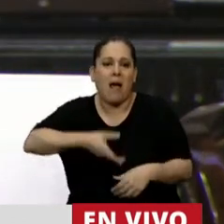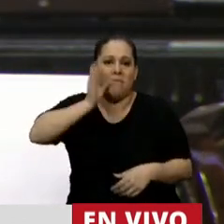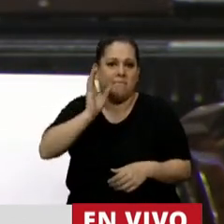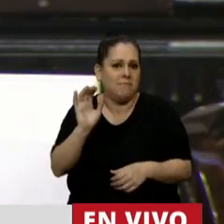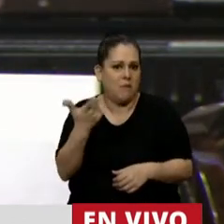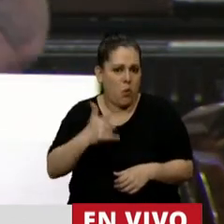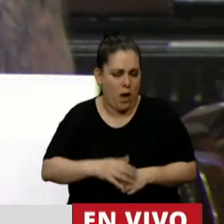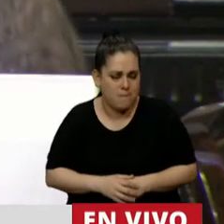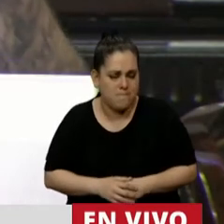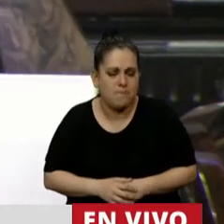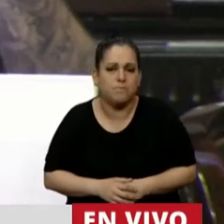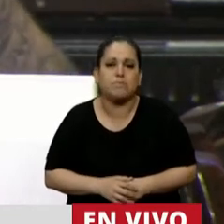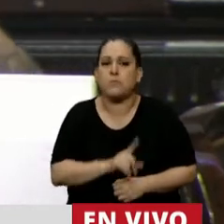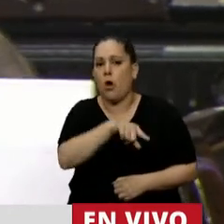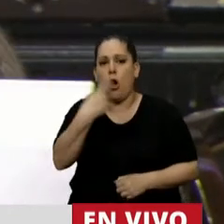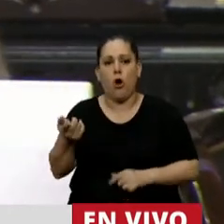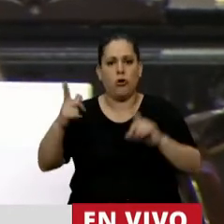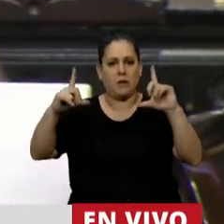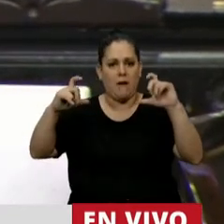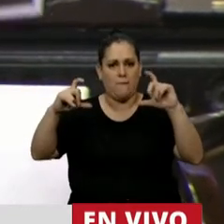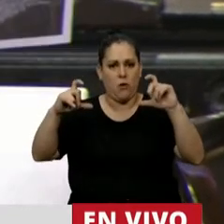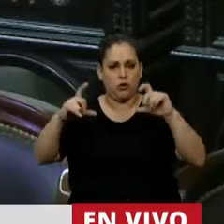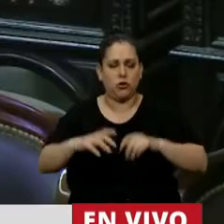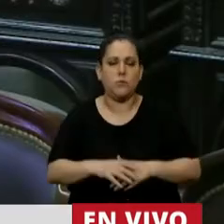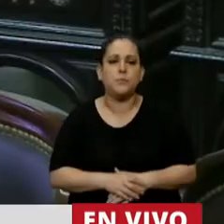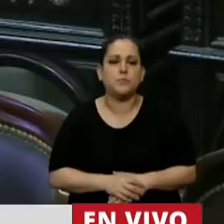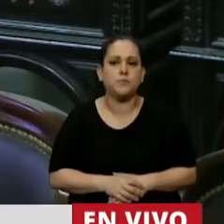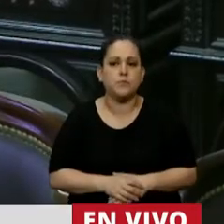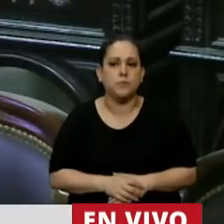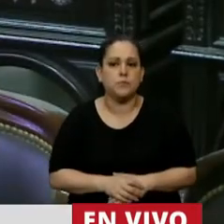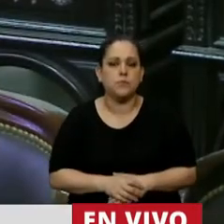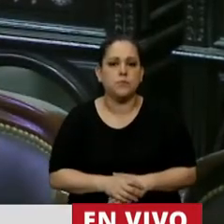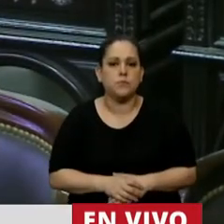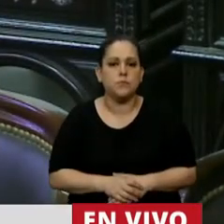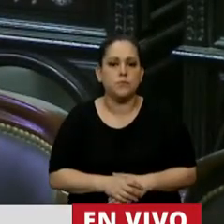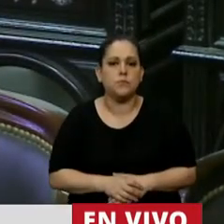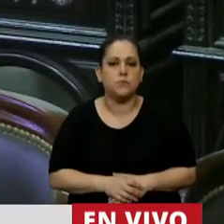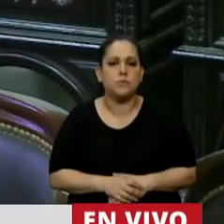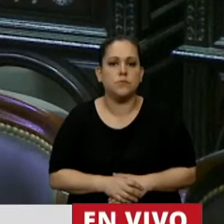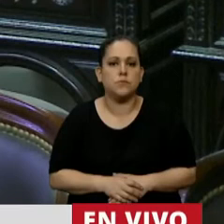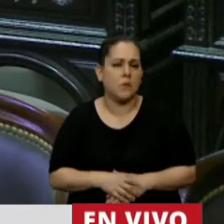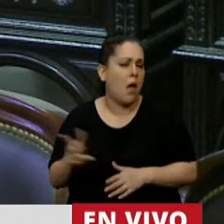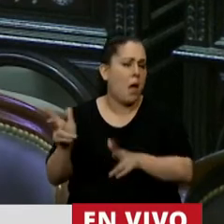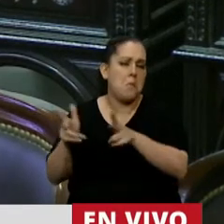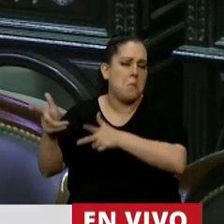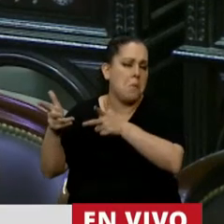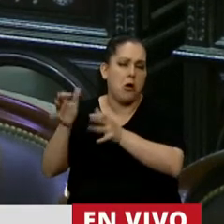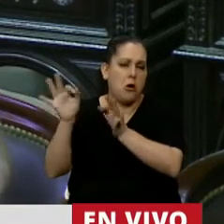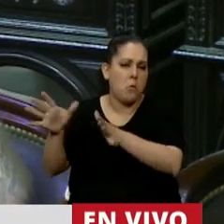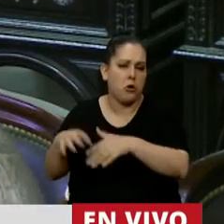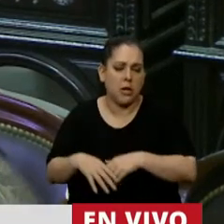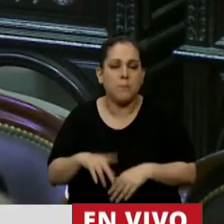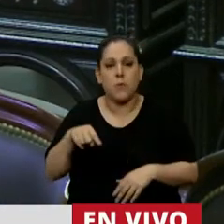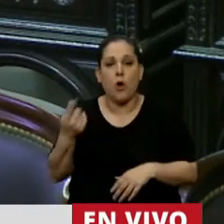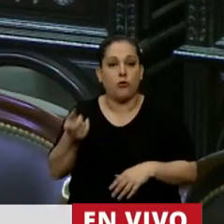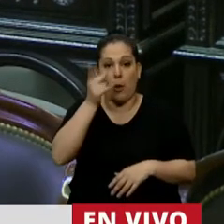En esta otra foto, un